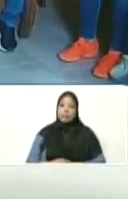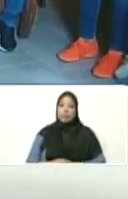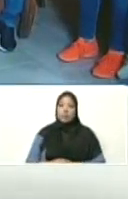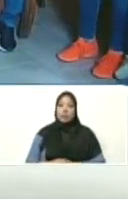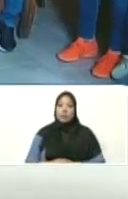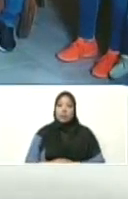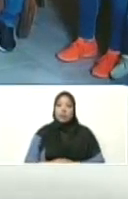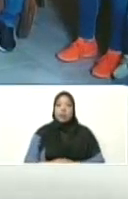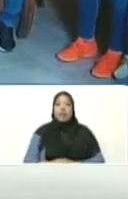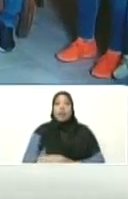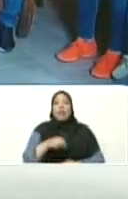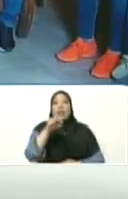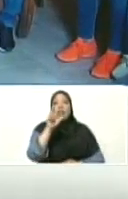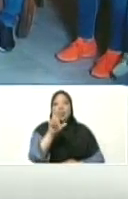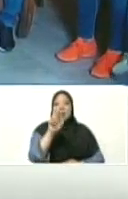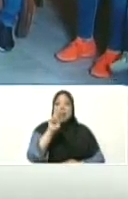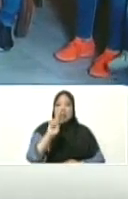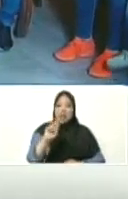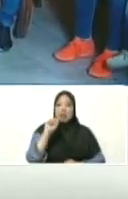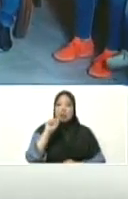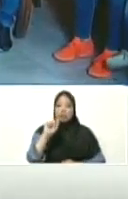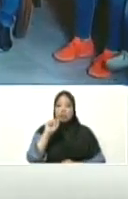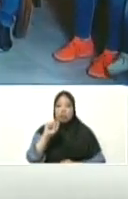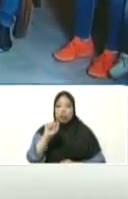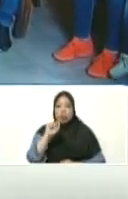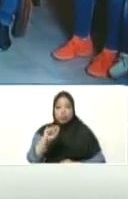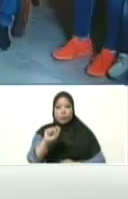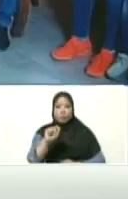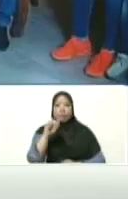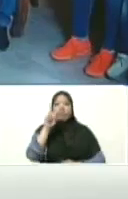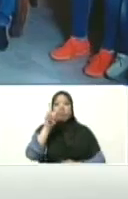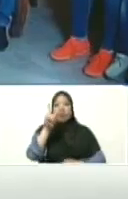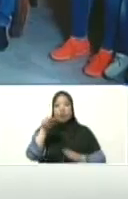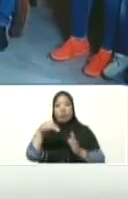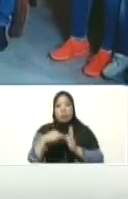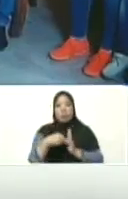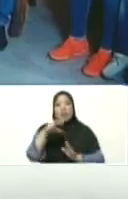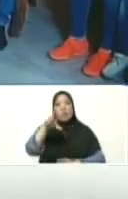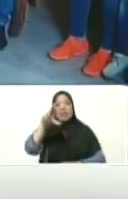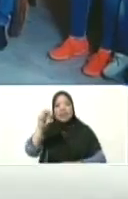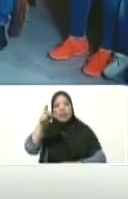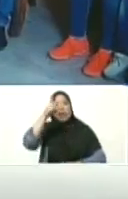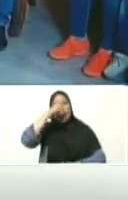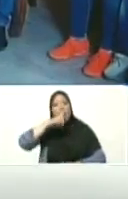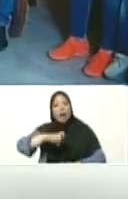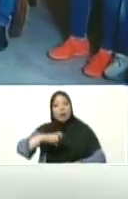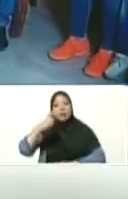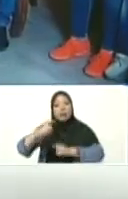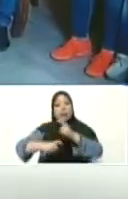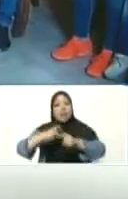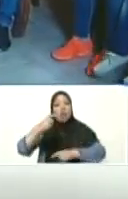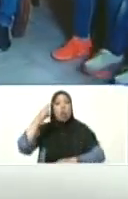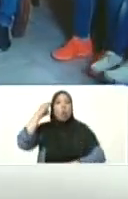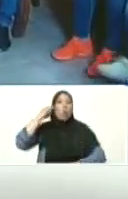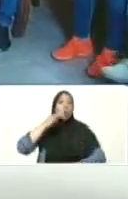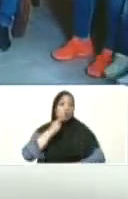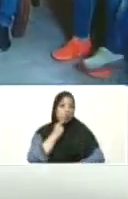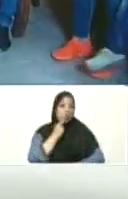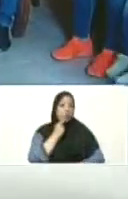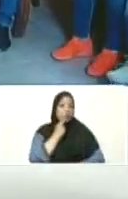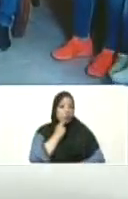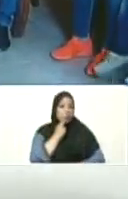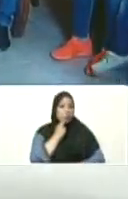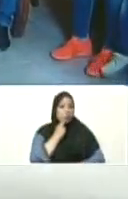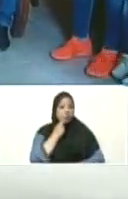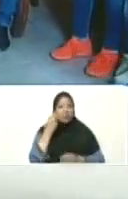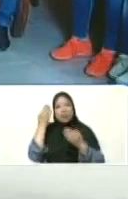3r.net rumbo 2030 ciclo bicentenario bueno